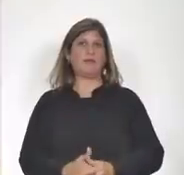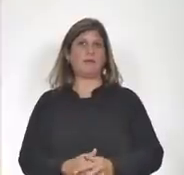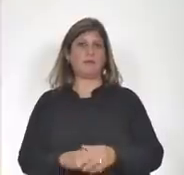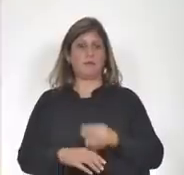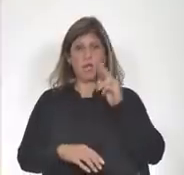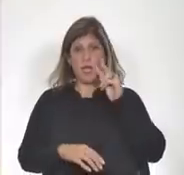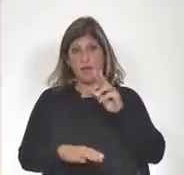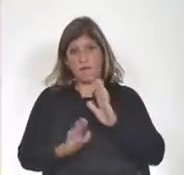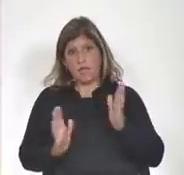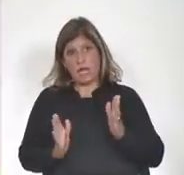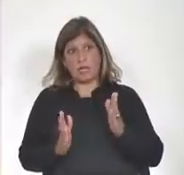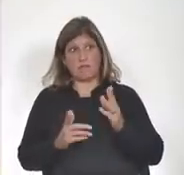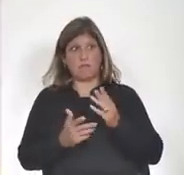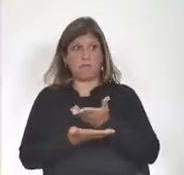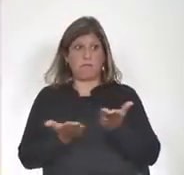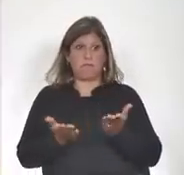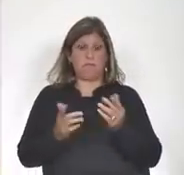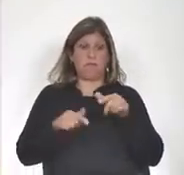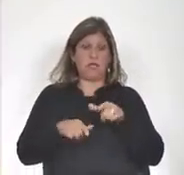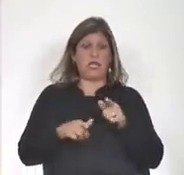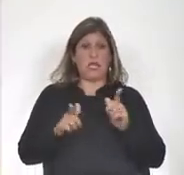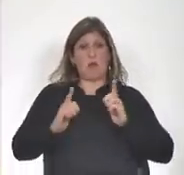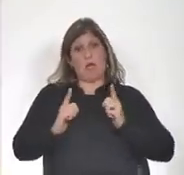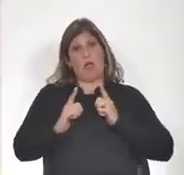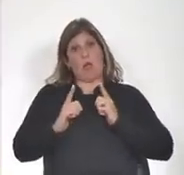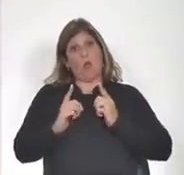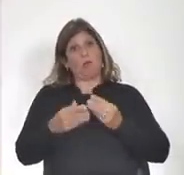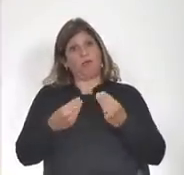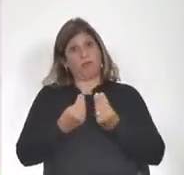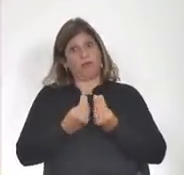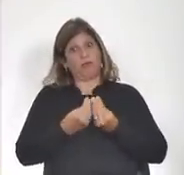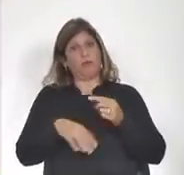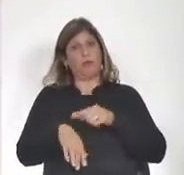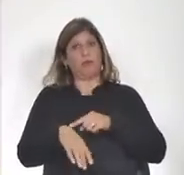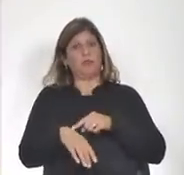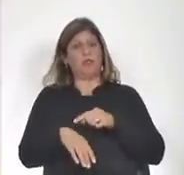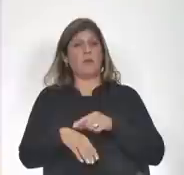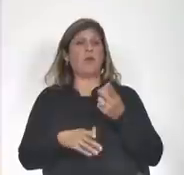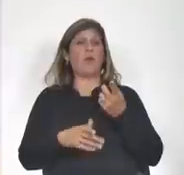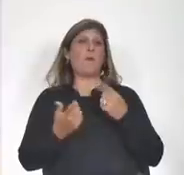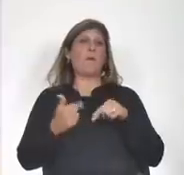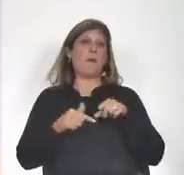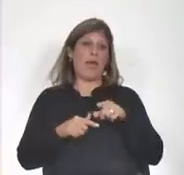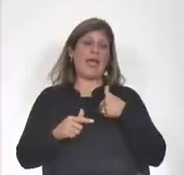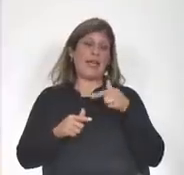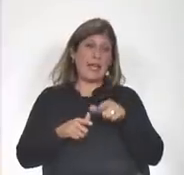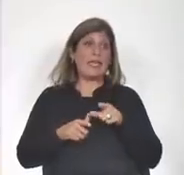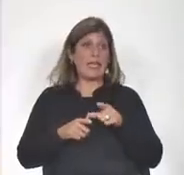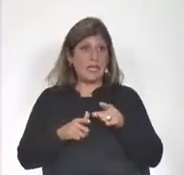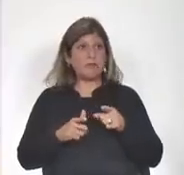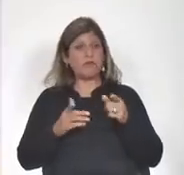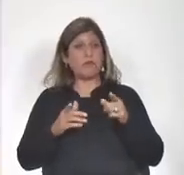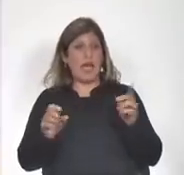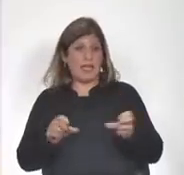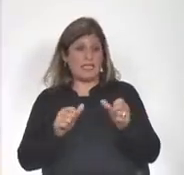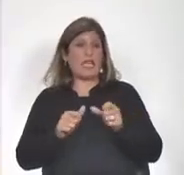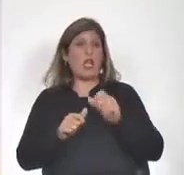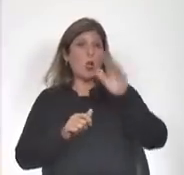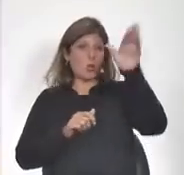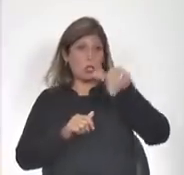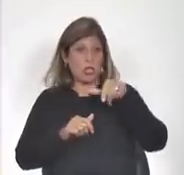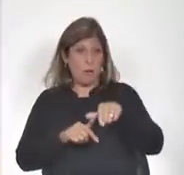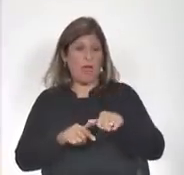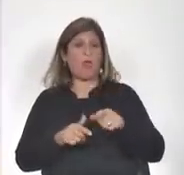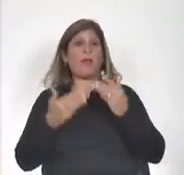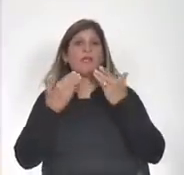Verán, veremos todos, que hemos esperado bastante tiempo para que se generara un llamado a sala, una instancia de